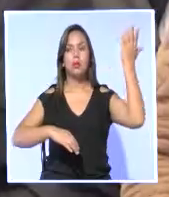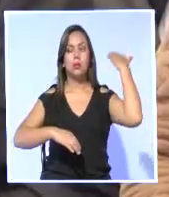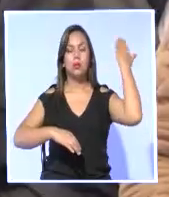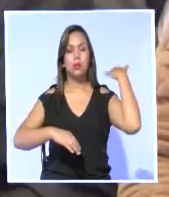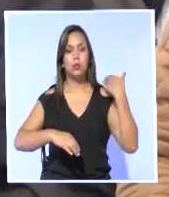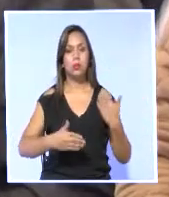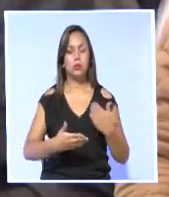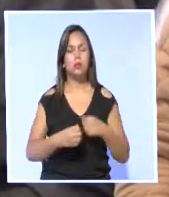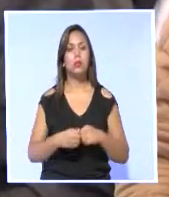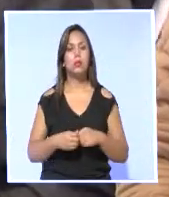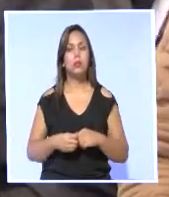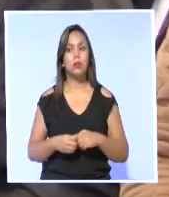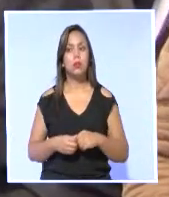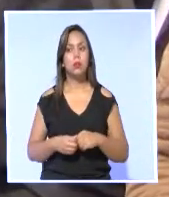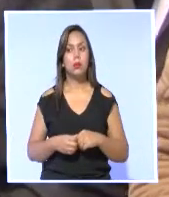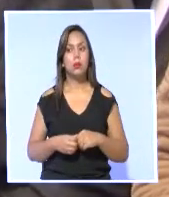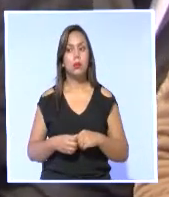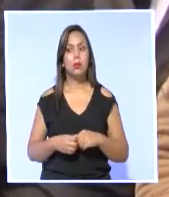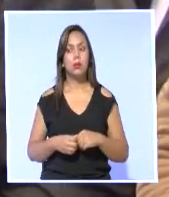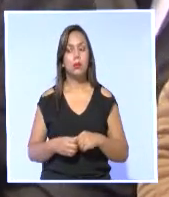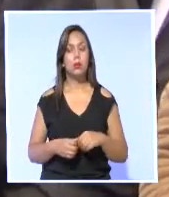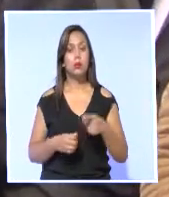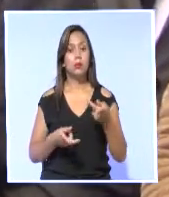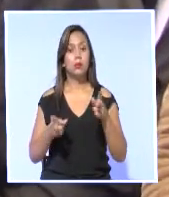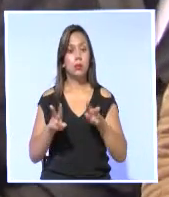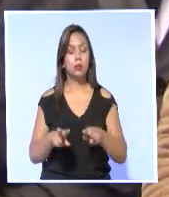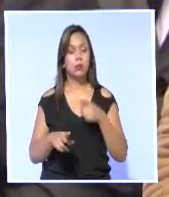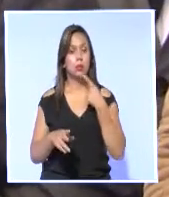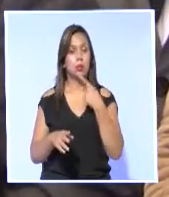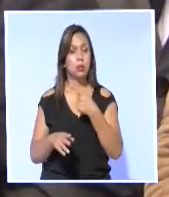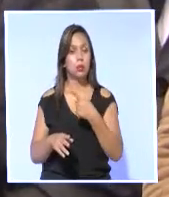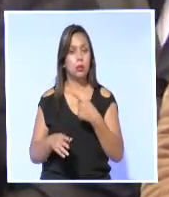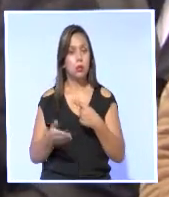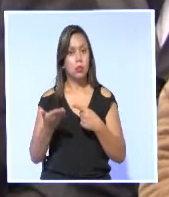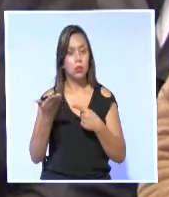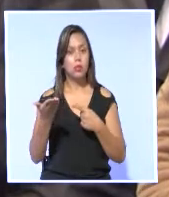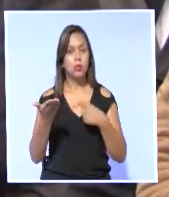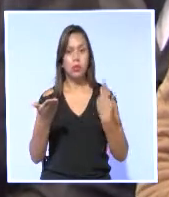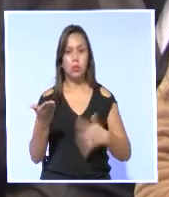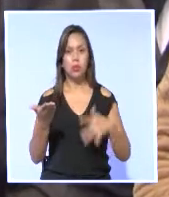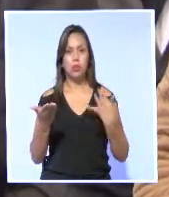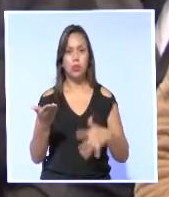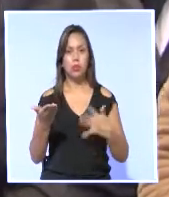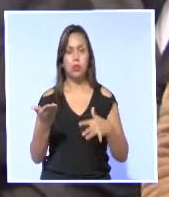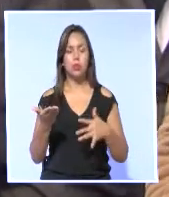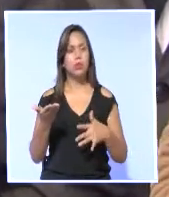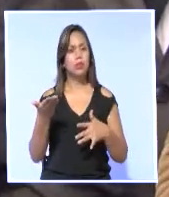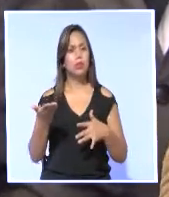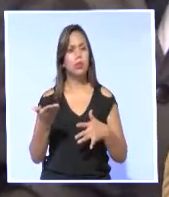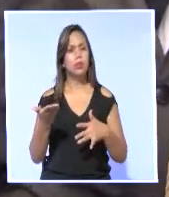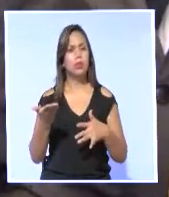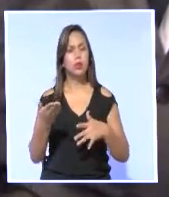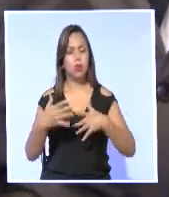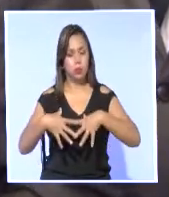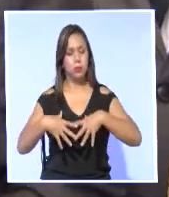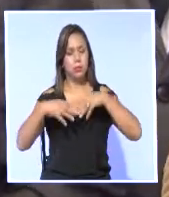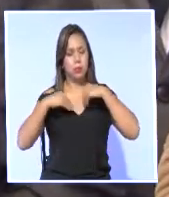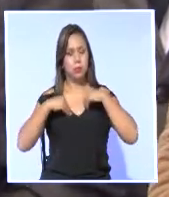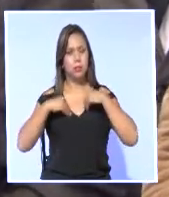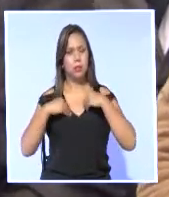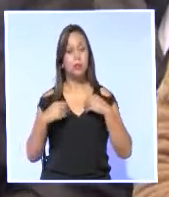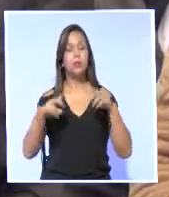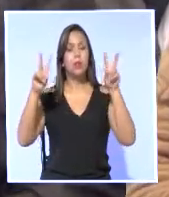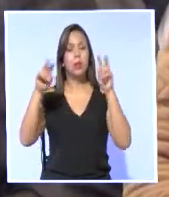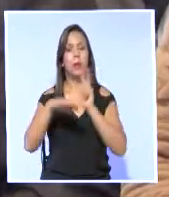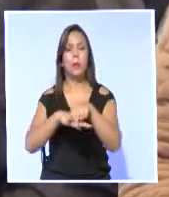abril. La primera, plantear una pregunta sobre el cual la Asamblea Nacional pueda proceder a la